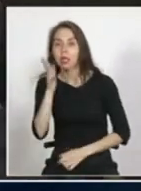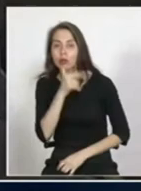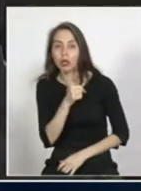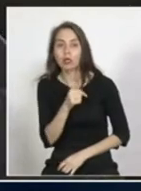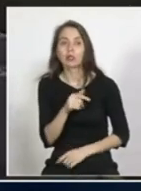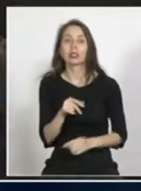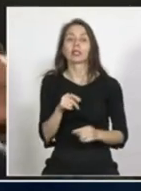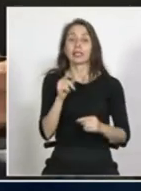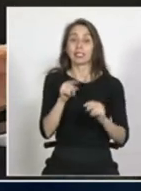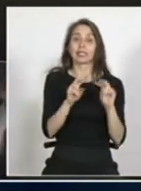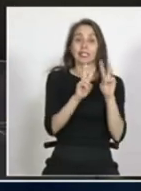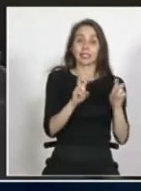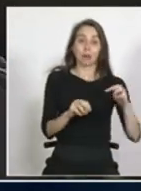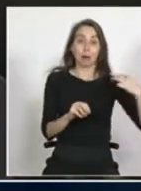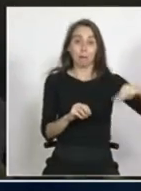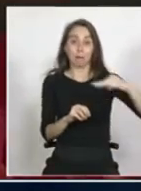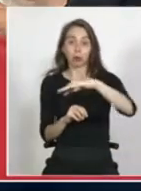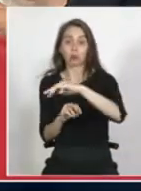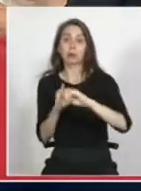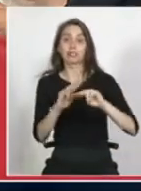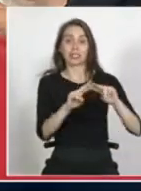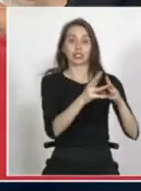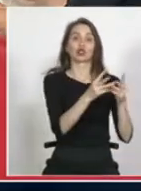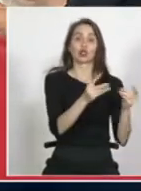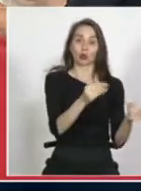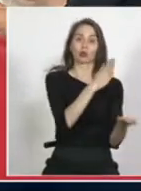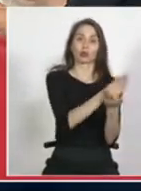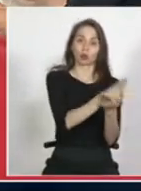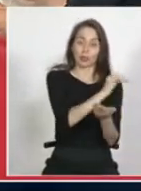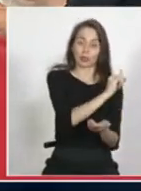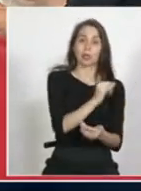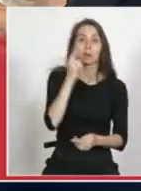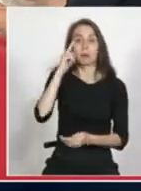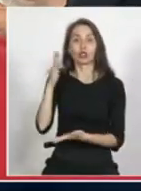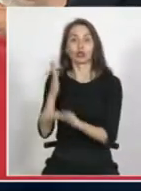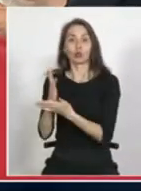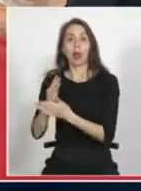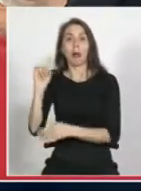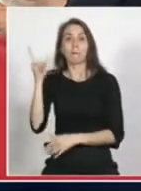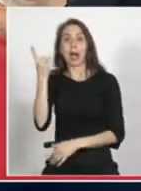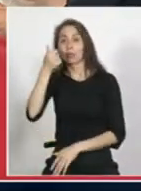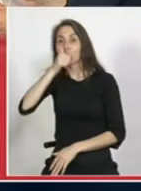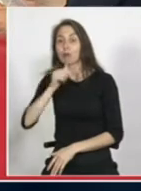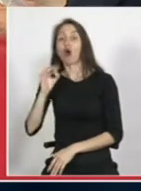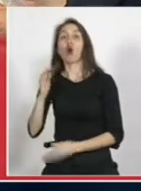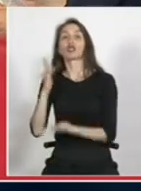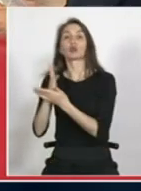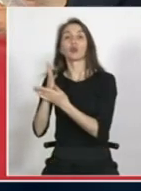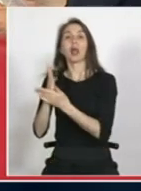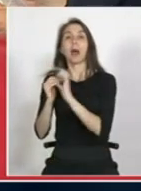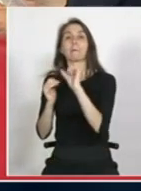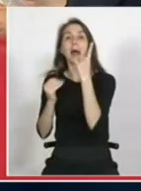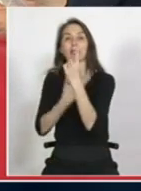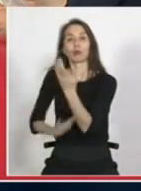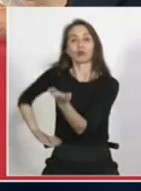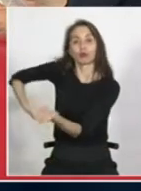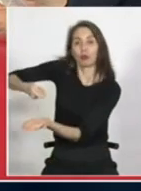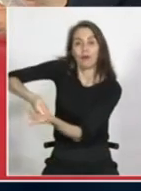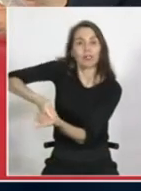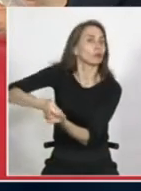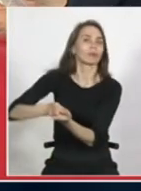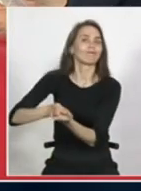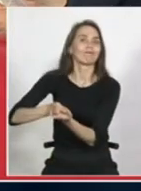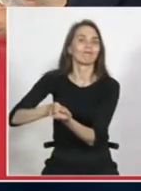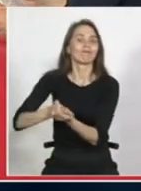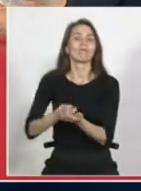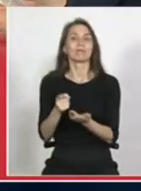municipal sí están solucionados, pero en el área subvencionada o particular privada es aún peor. Entonces, claramente, el acceso sí se